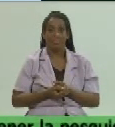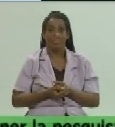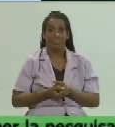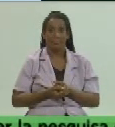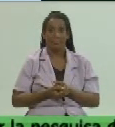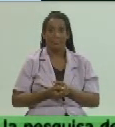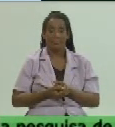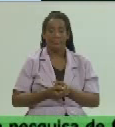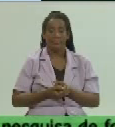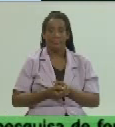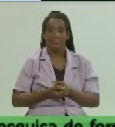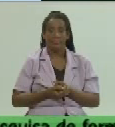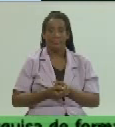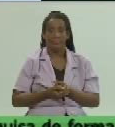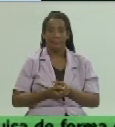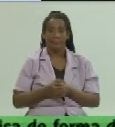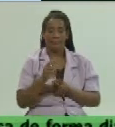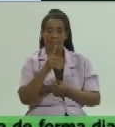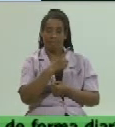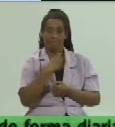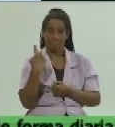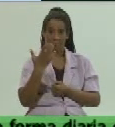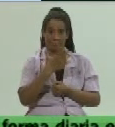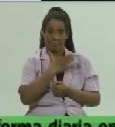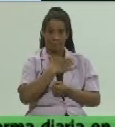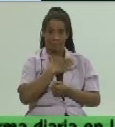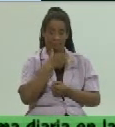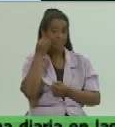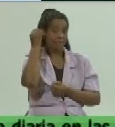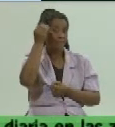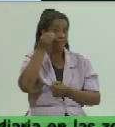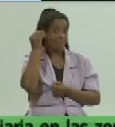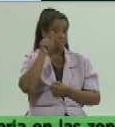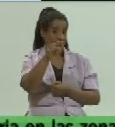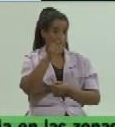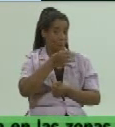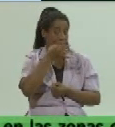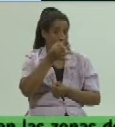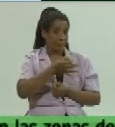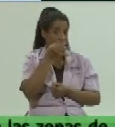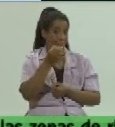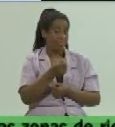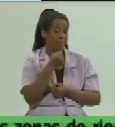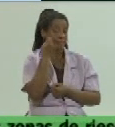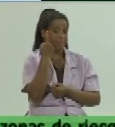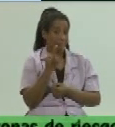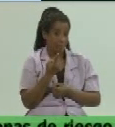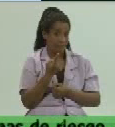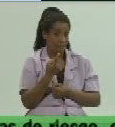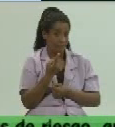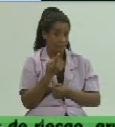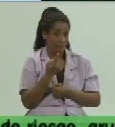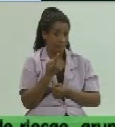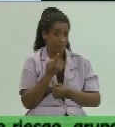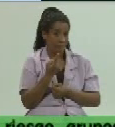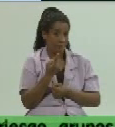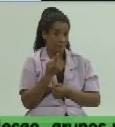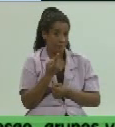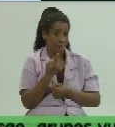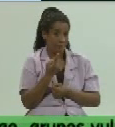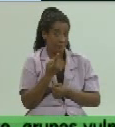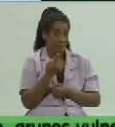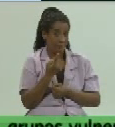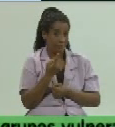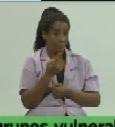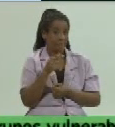nosotros en un análisis como usted explicaba nosotros primeramente recibimos después de haberse creado en